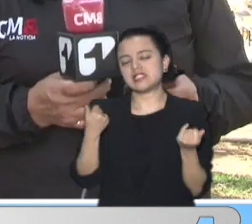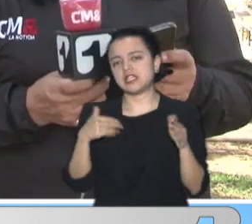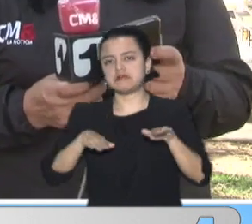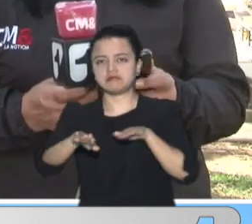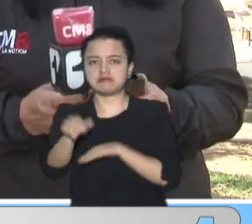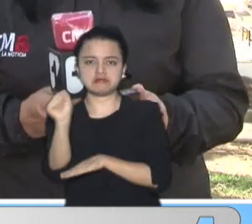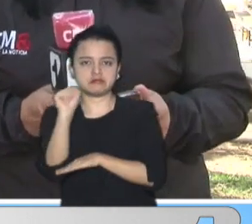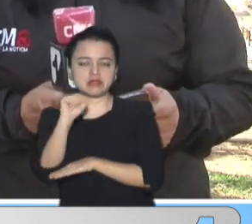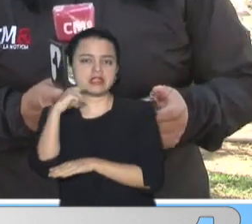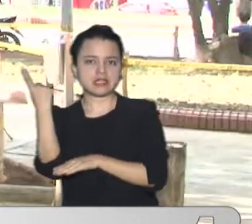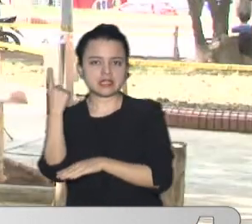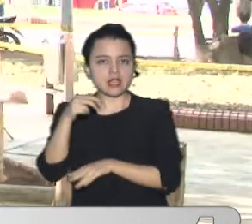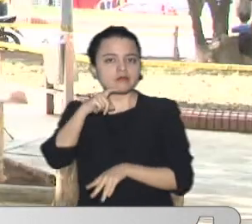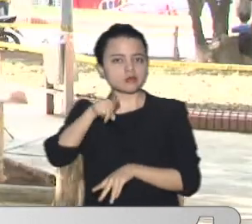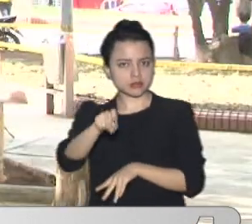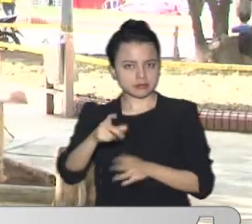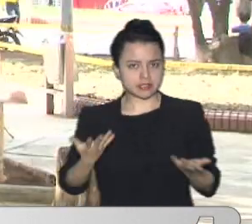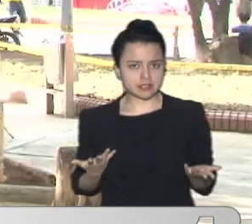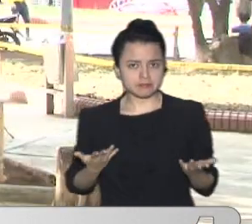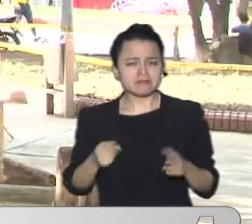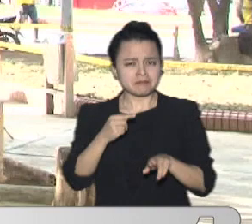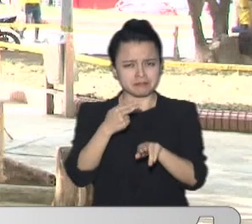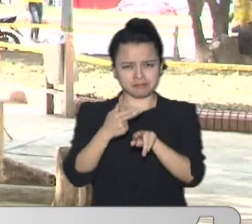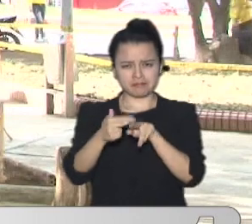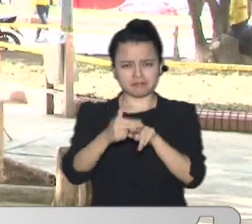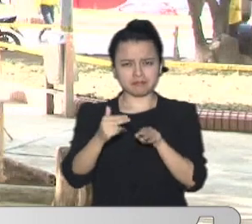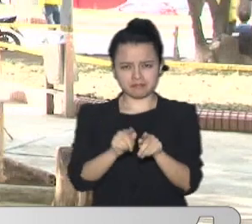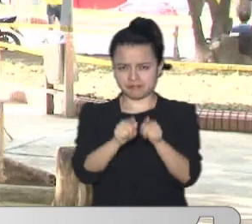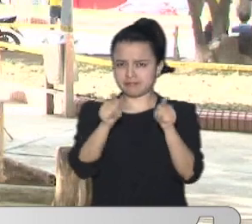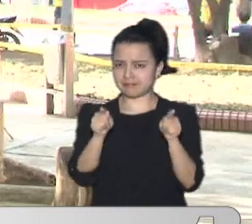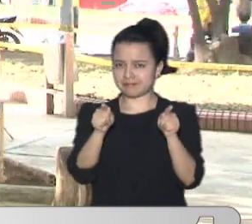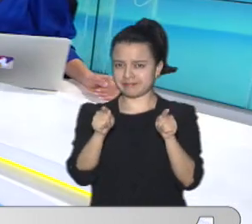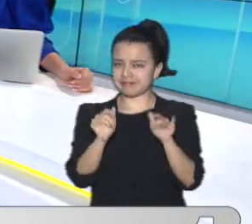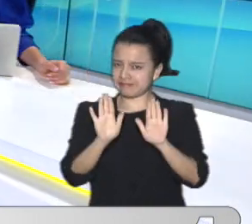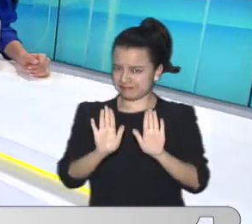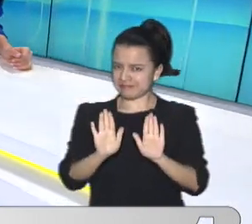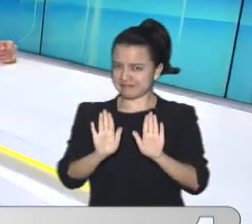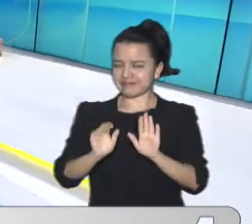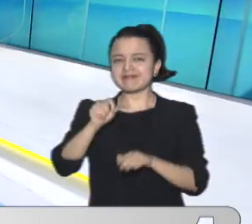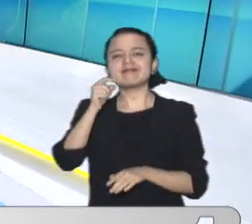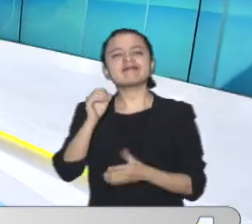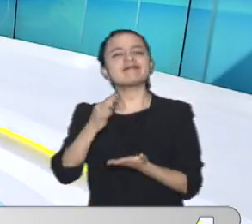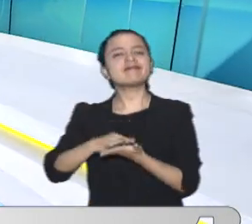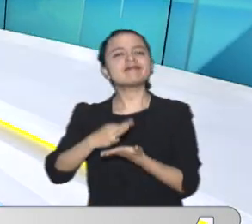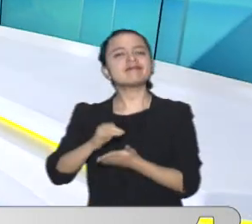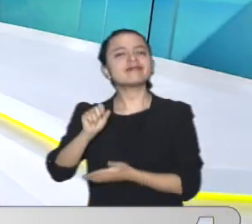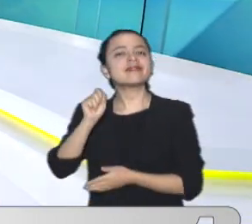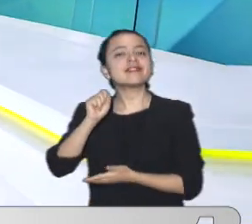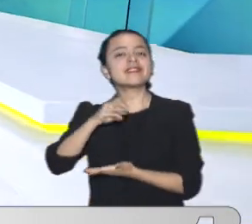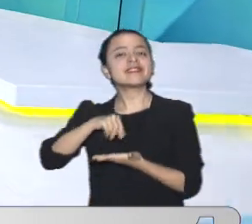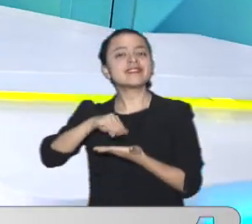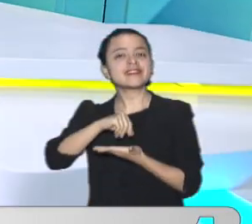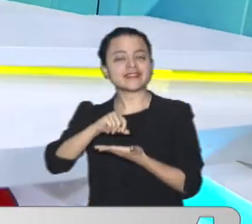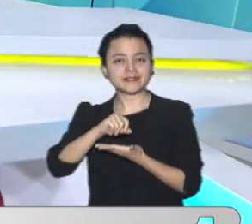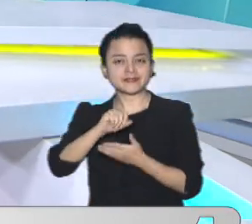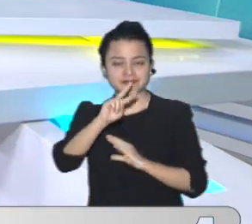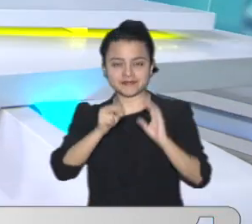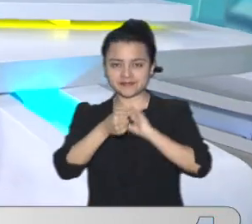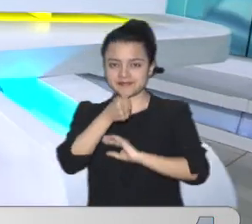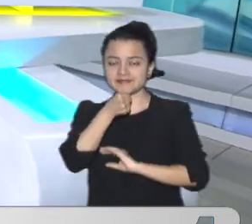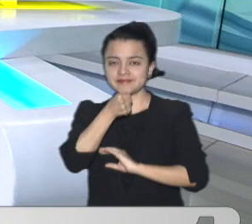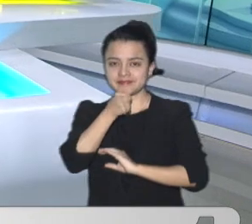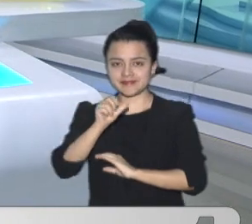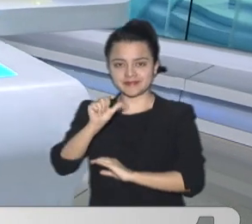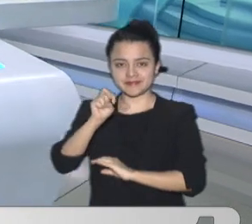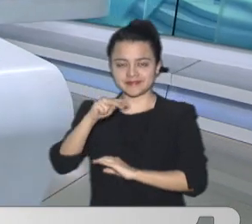Santander Ampliación De esta noticia En próximos minutos Es todo por momentos De la capital De Santander Para Noticentro 1 CMI Informó Ana Mercedes